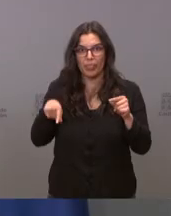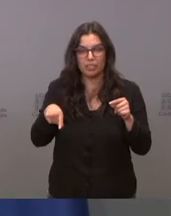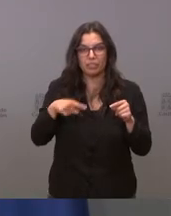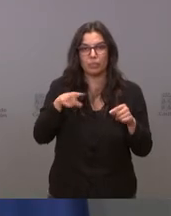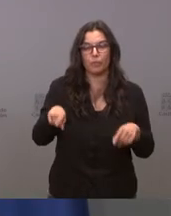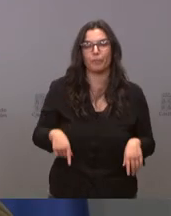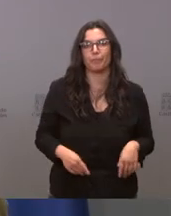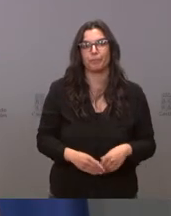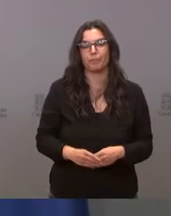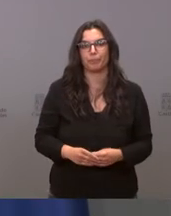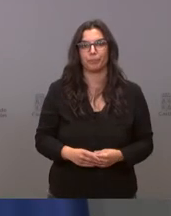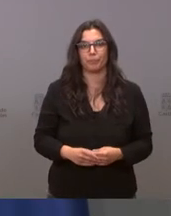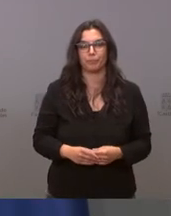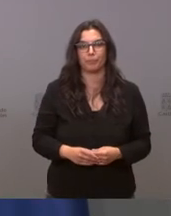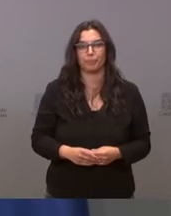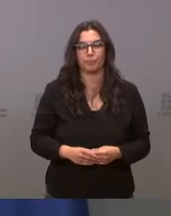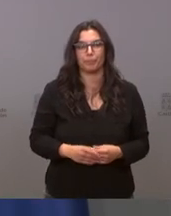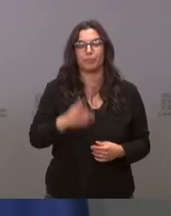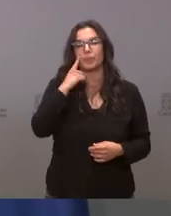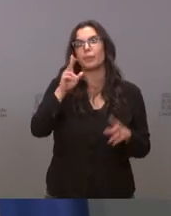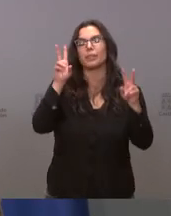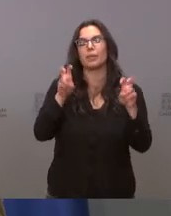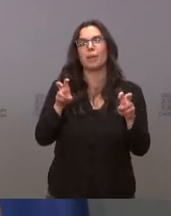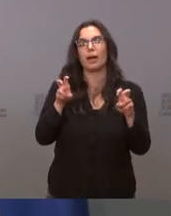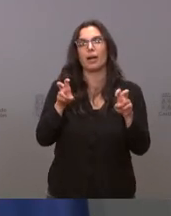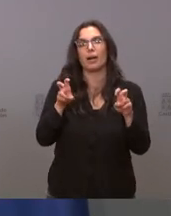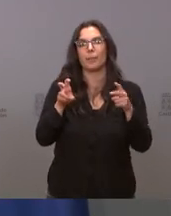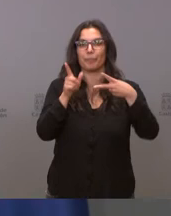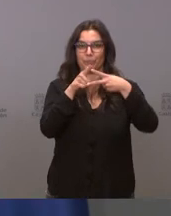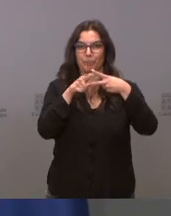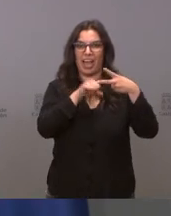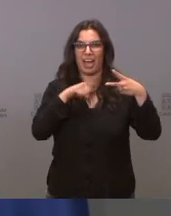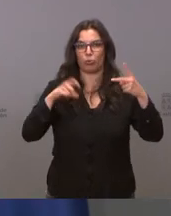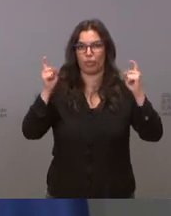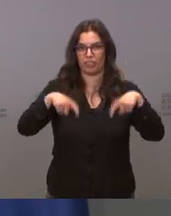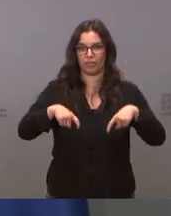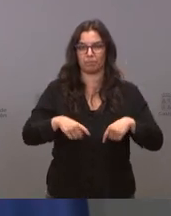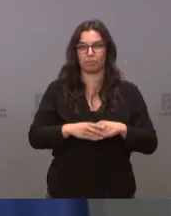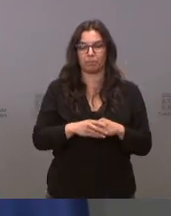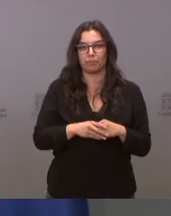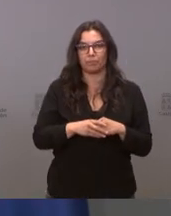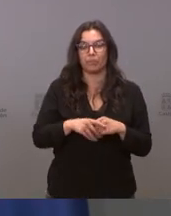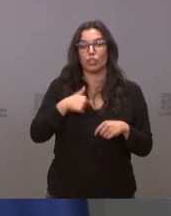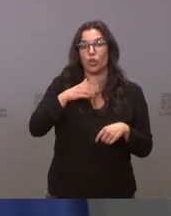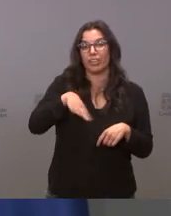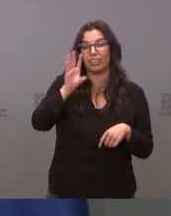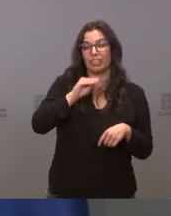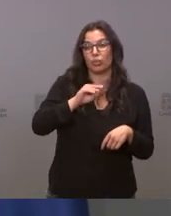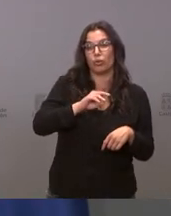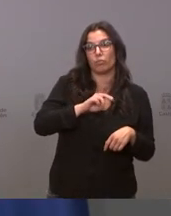Bueno vamos con el asunto de la autocita bueno yo entiendo que otras